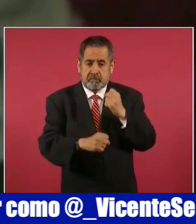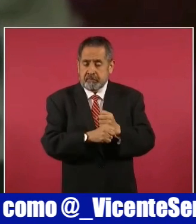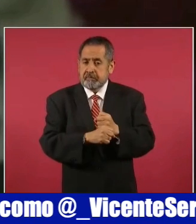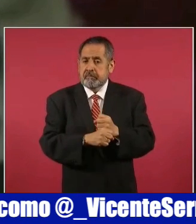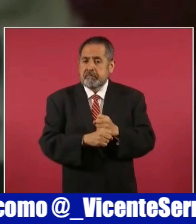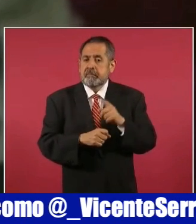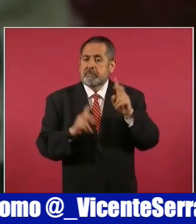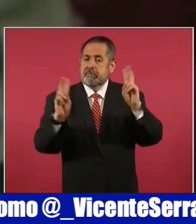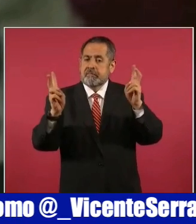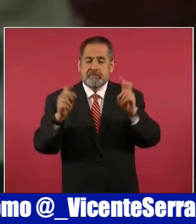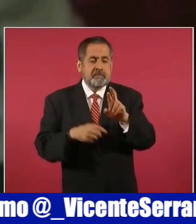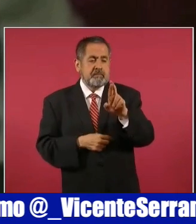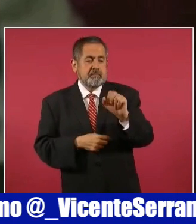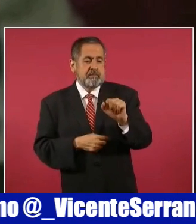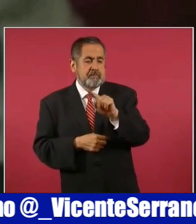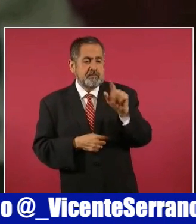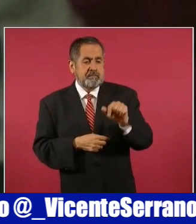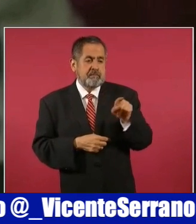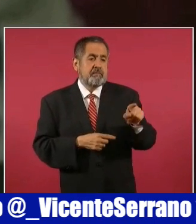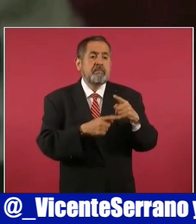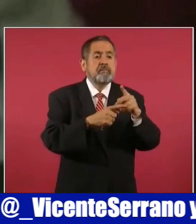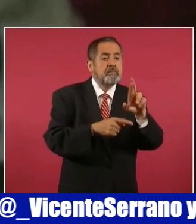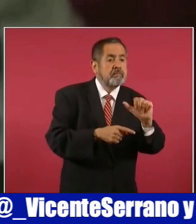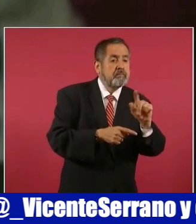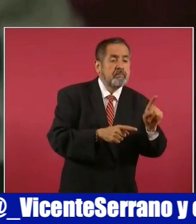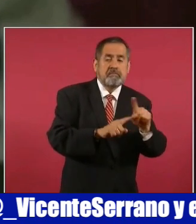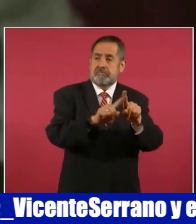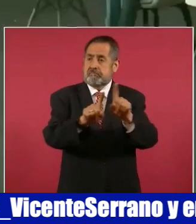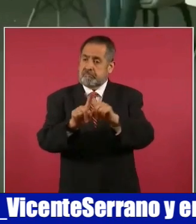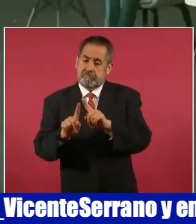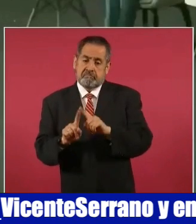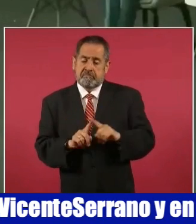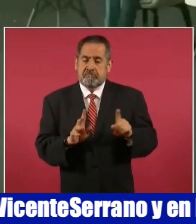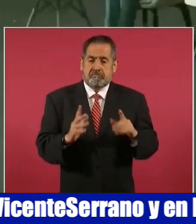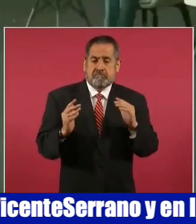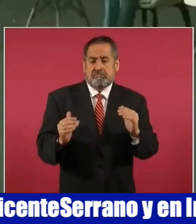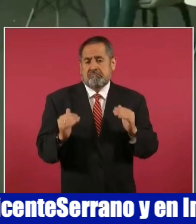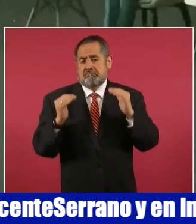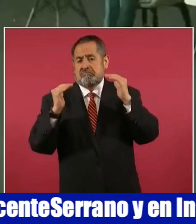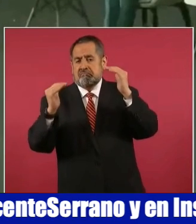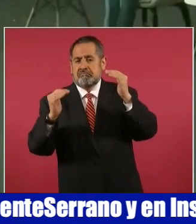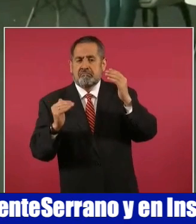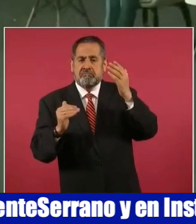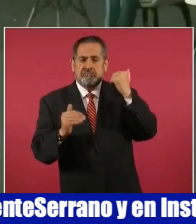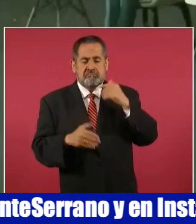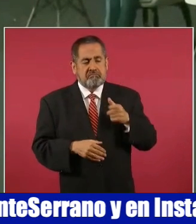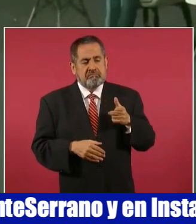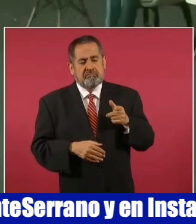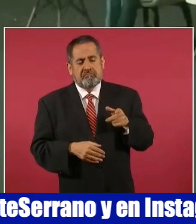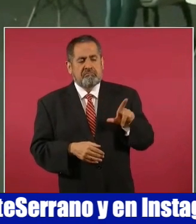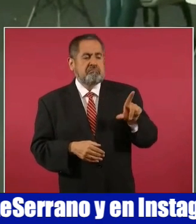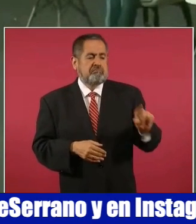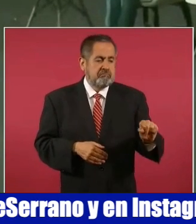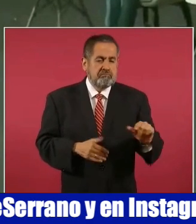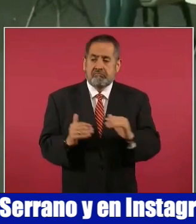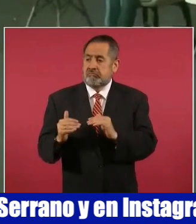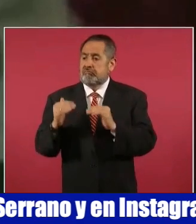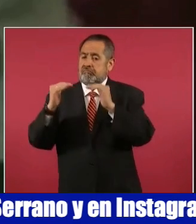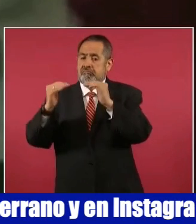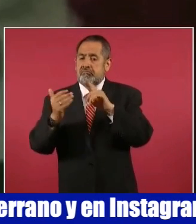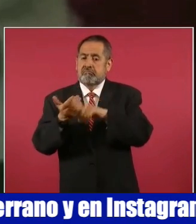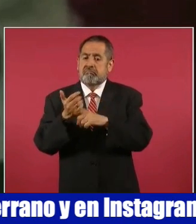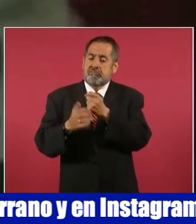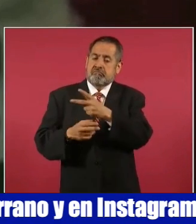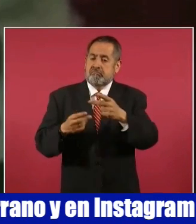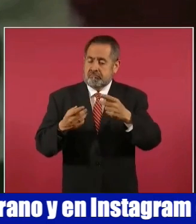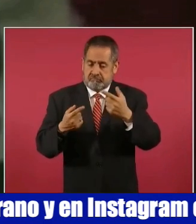hablaba de tipos de raza en la especie humana, se ensalzaba o se despreciaba, según el caso, a personas